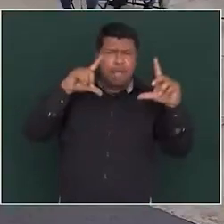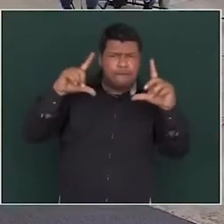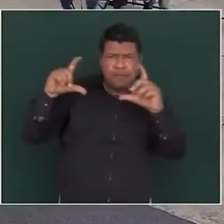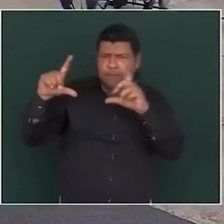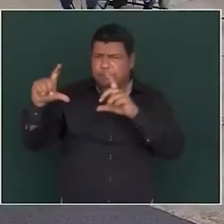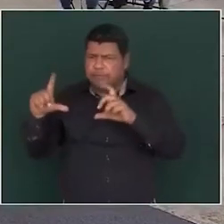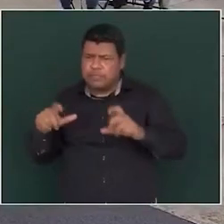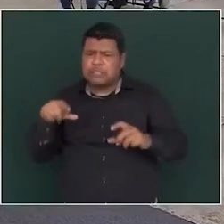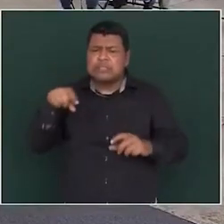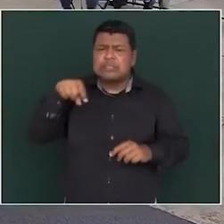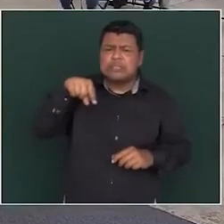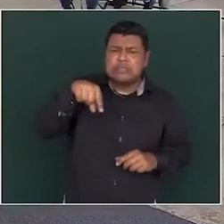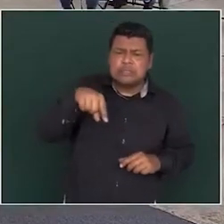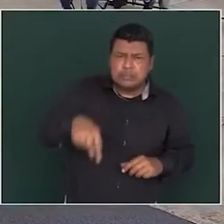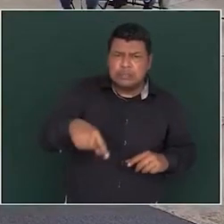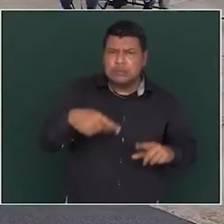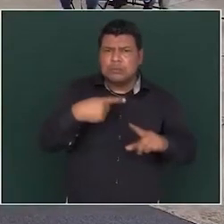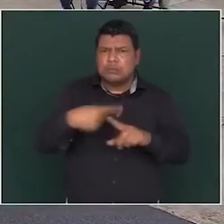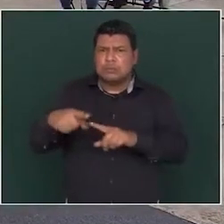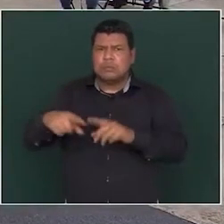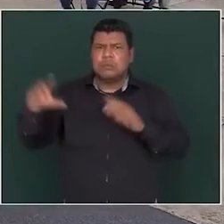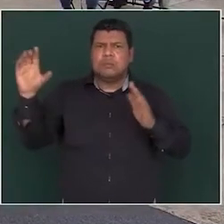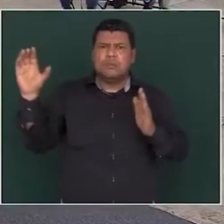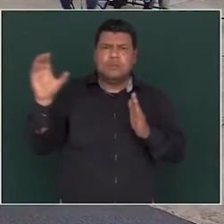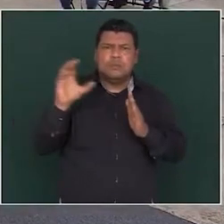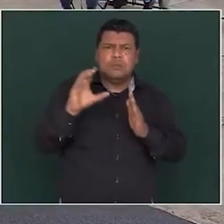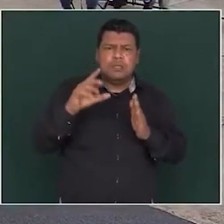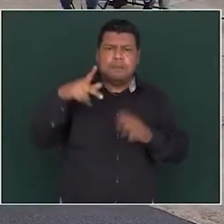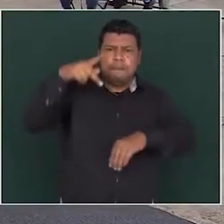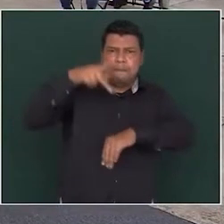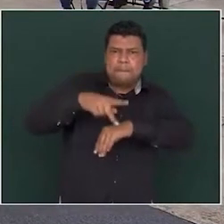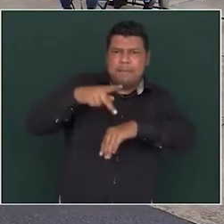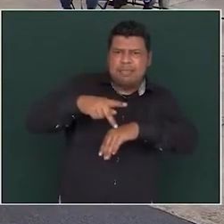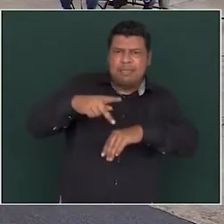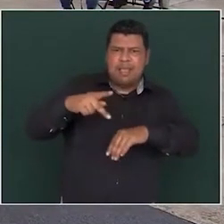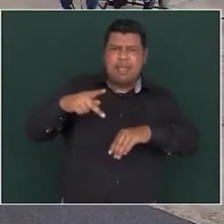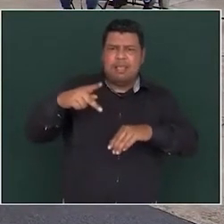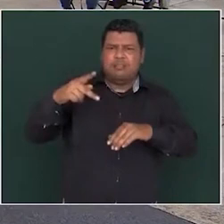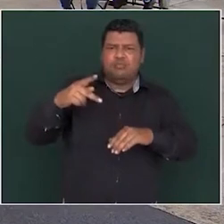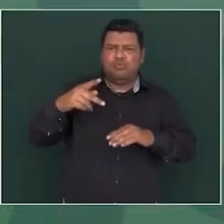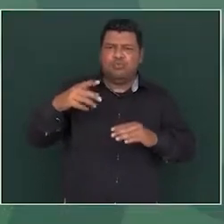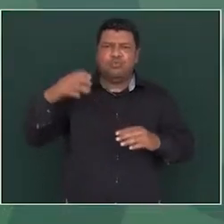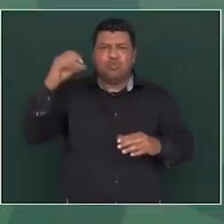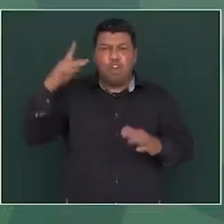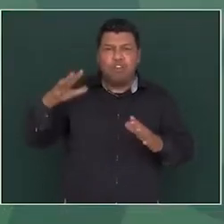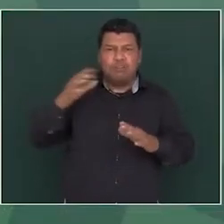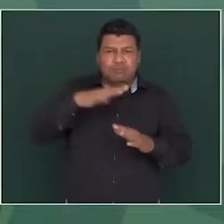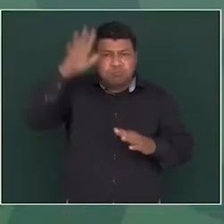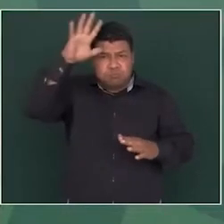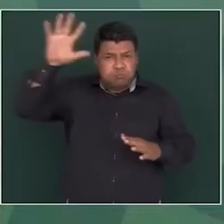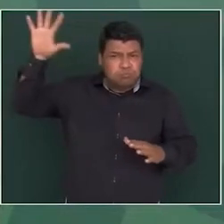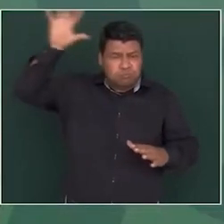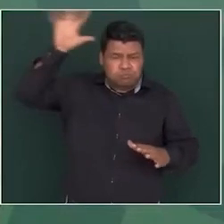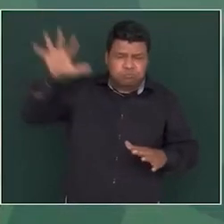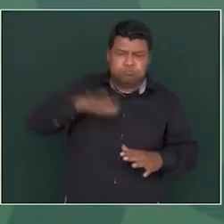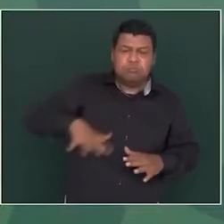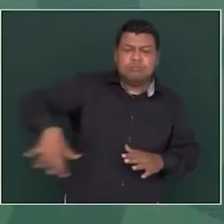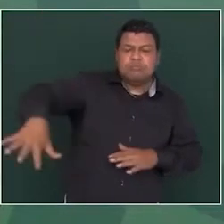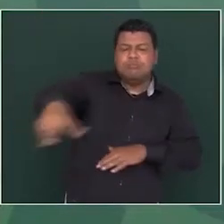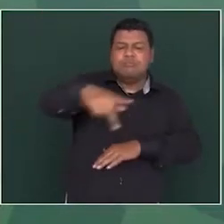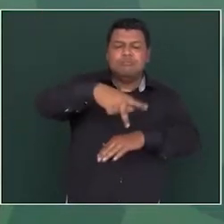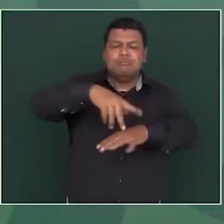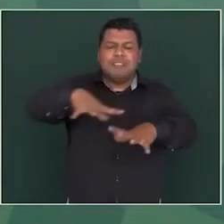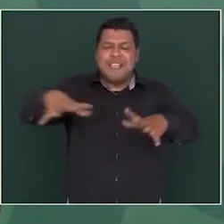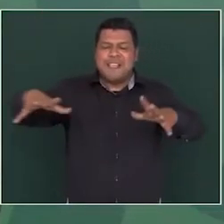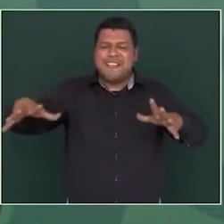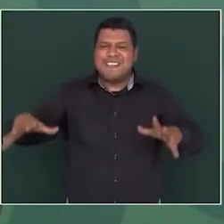donde tenemos un gran calendario una piedra del sol calendario azteca ahí se hizo el